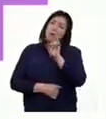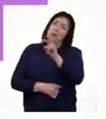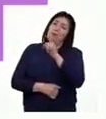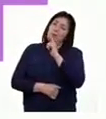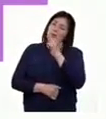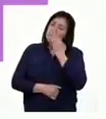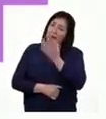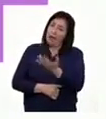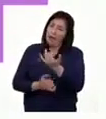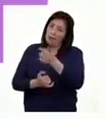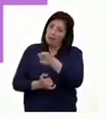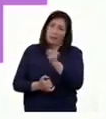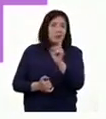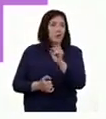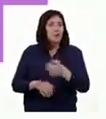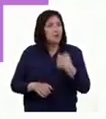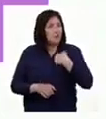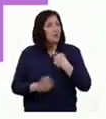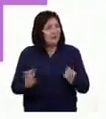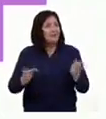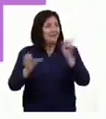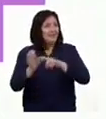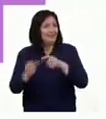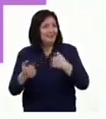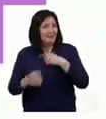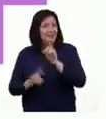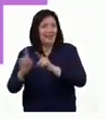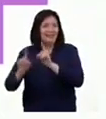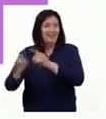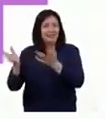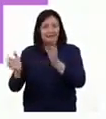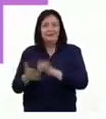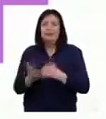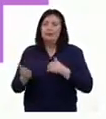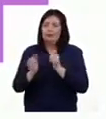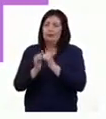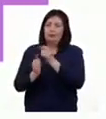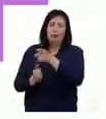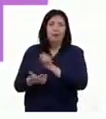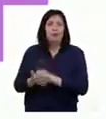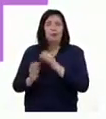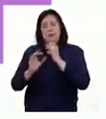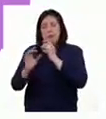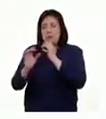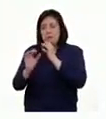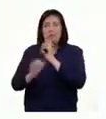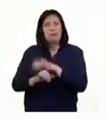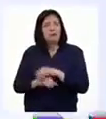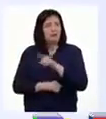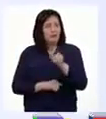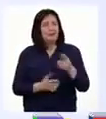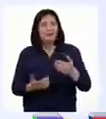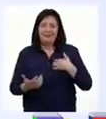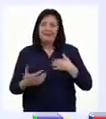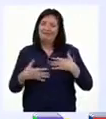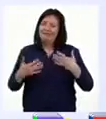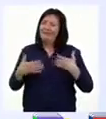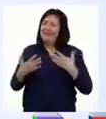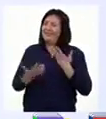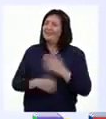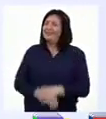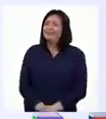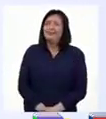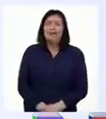a mis padres en el escenario, sino que también en algunas ocasiones los acompaño con la trompeta. Eso me pone realmente